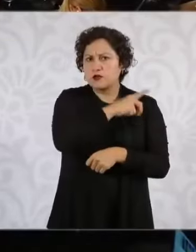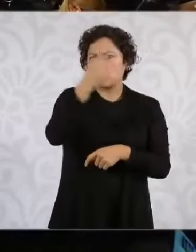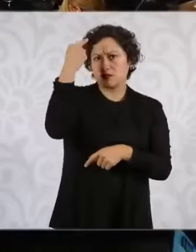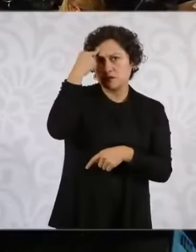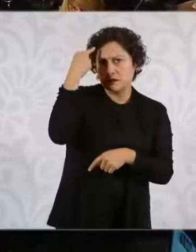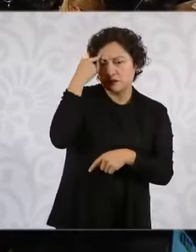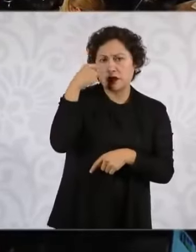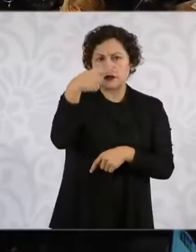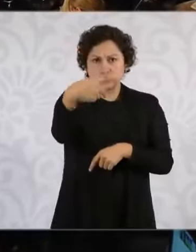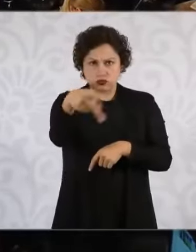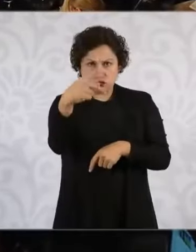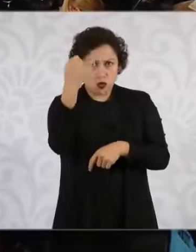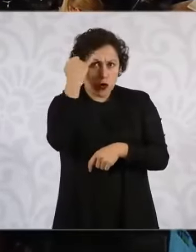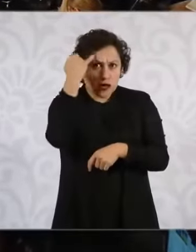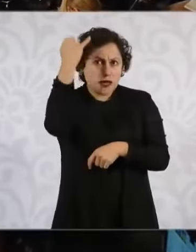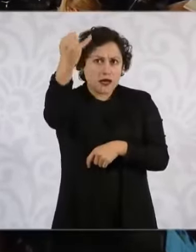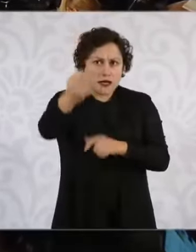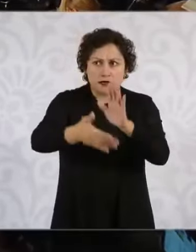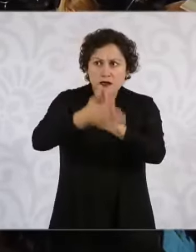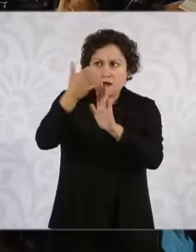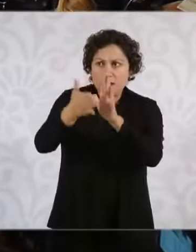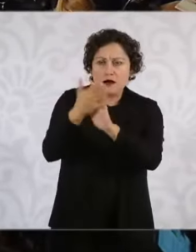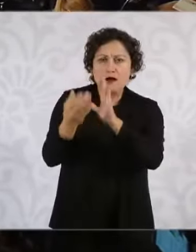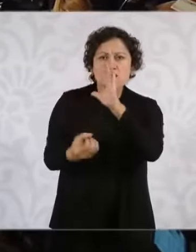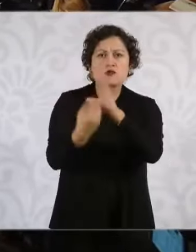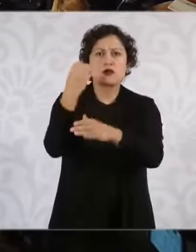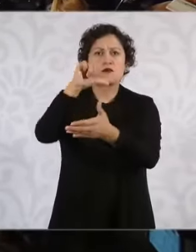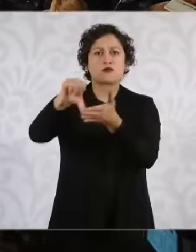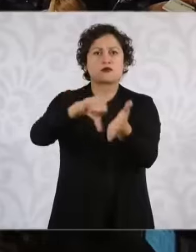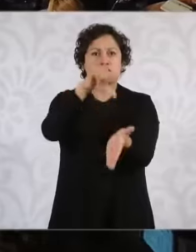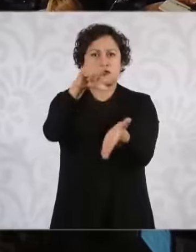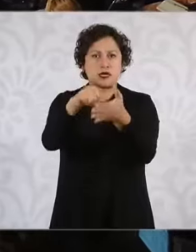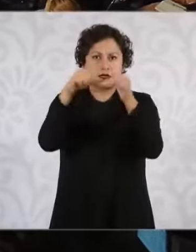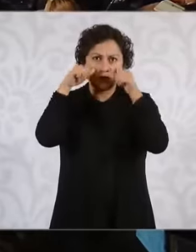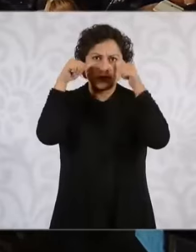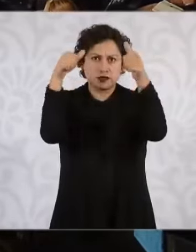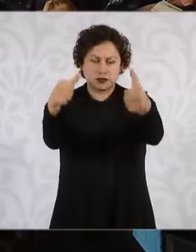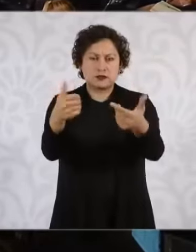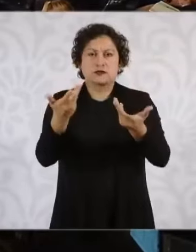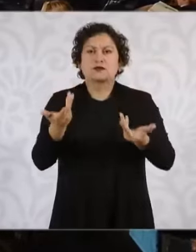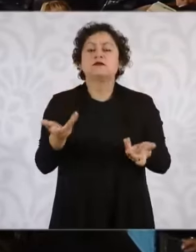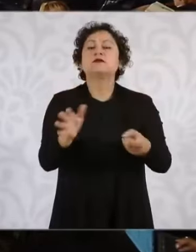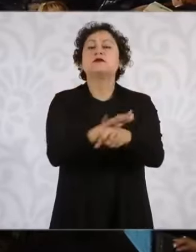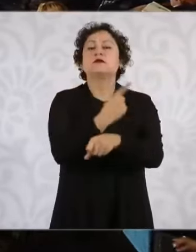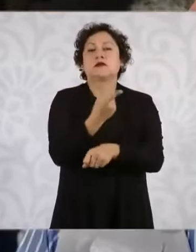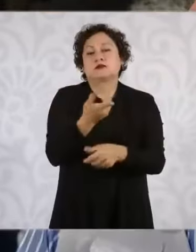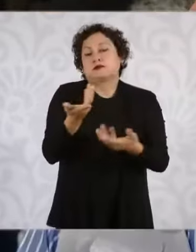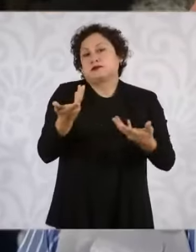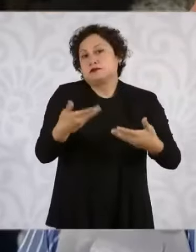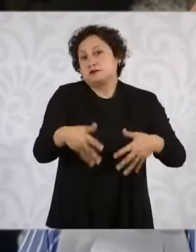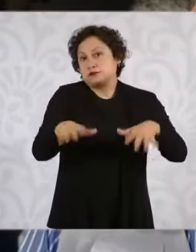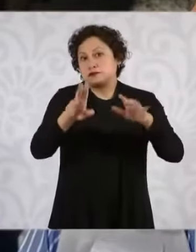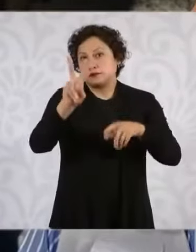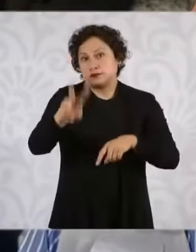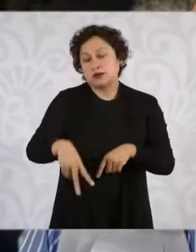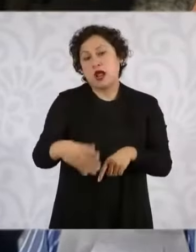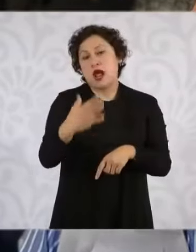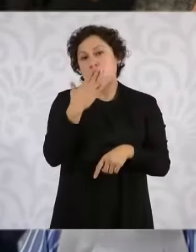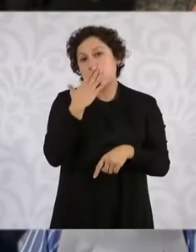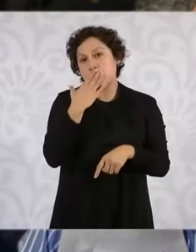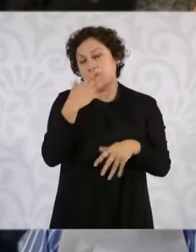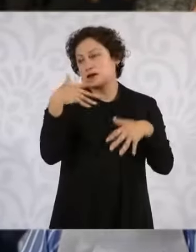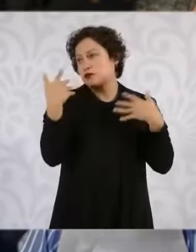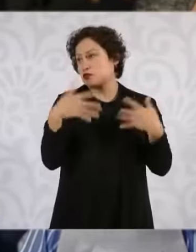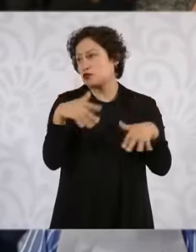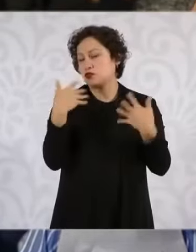a jóvenes, porque hasta ahorita el sector salud, bueno, al menos en Sonora está muy, muy, muy rebasado. Hay una